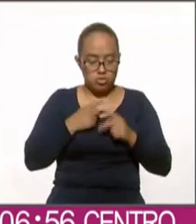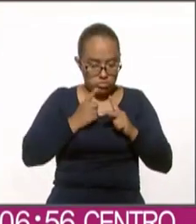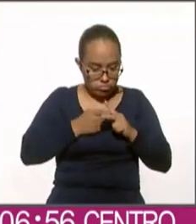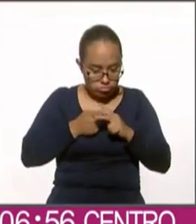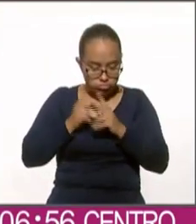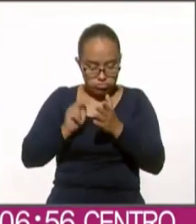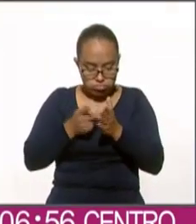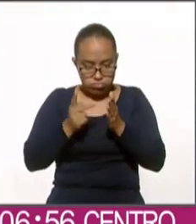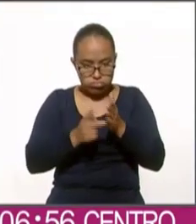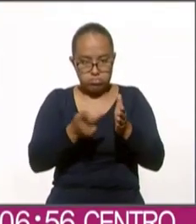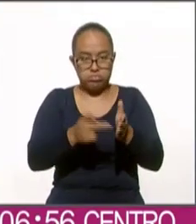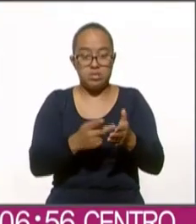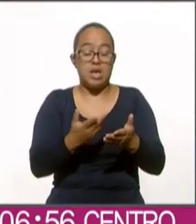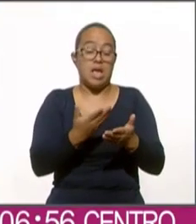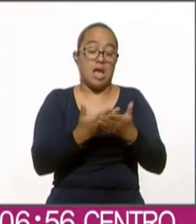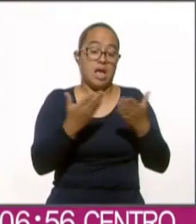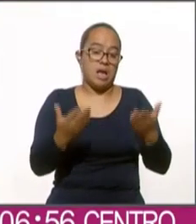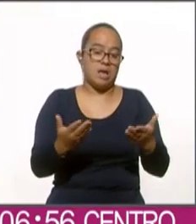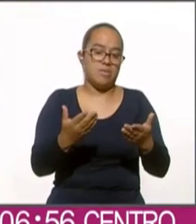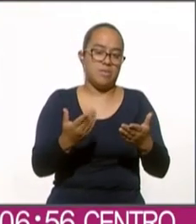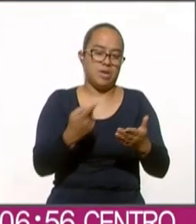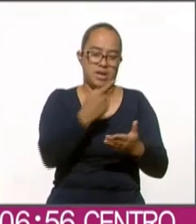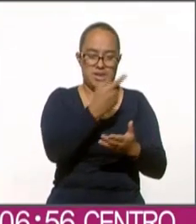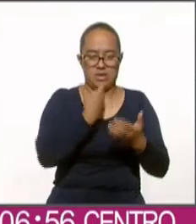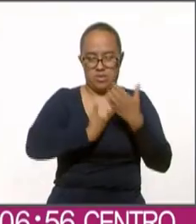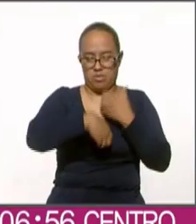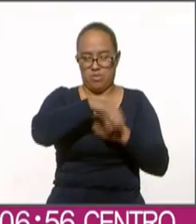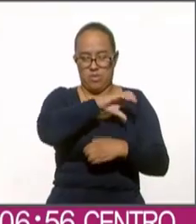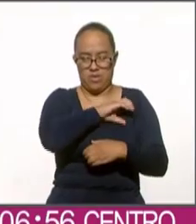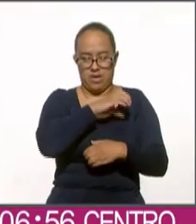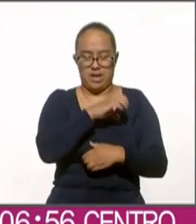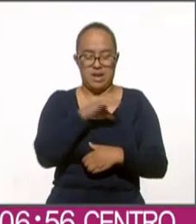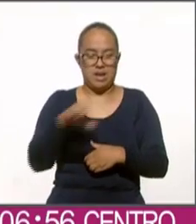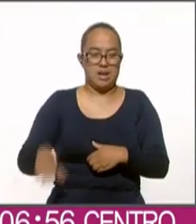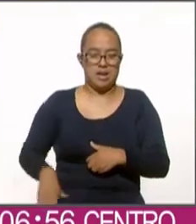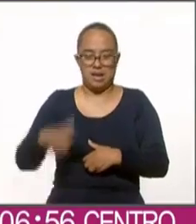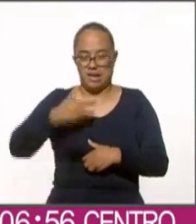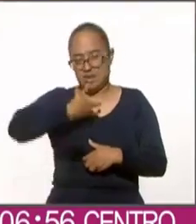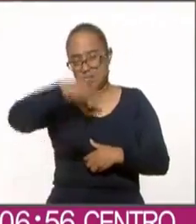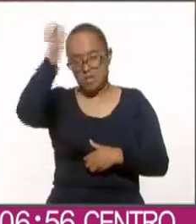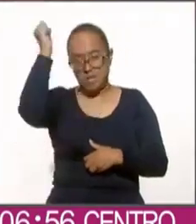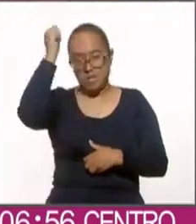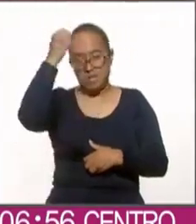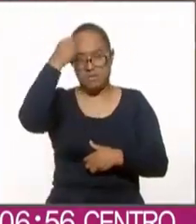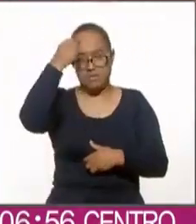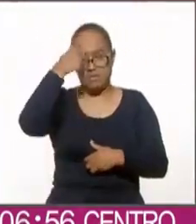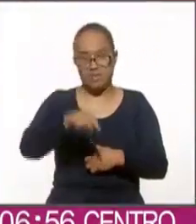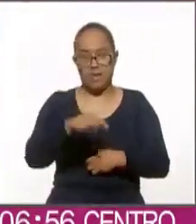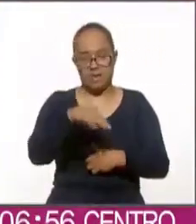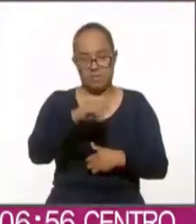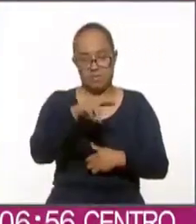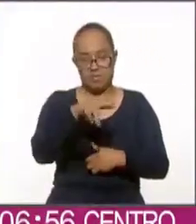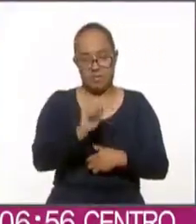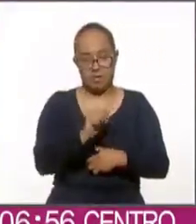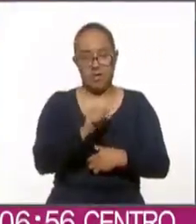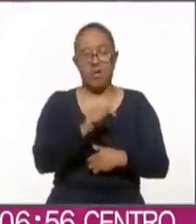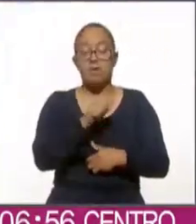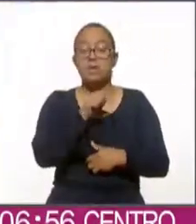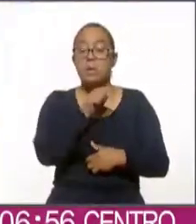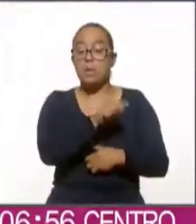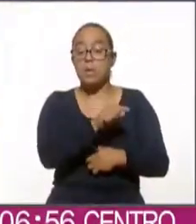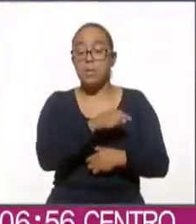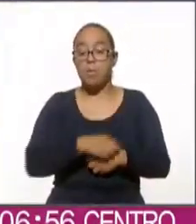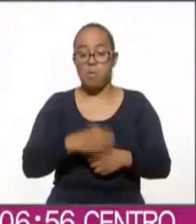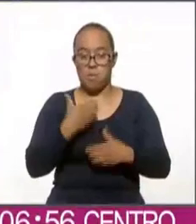que la hoy coordinadora del movimiento virtual candidata a la presidencia Claudia Sheinbaum